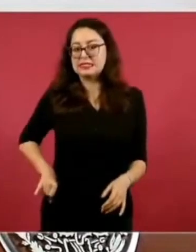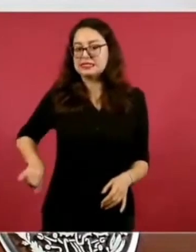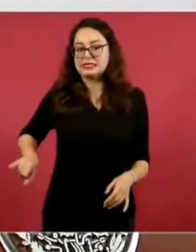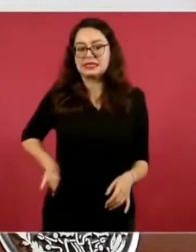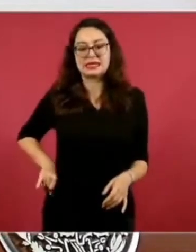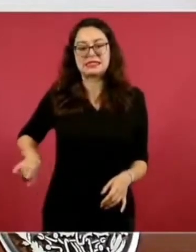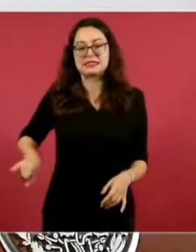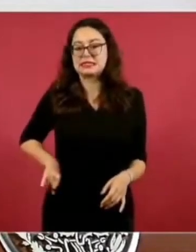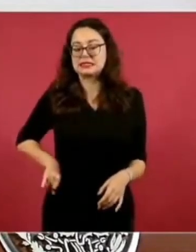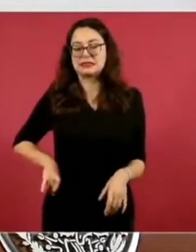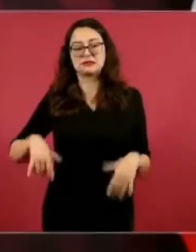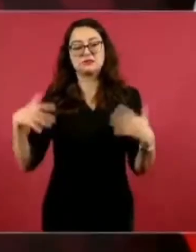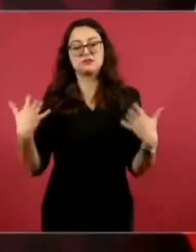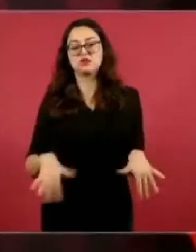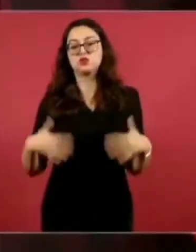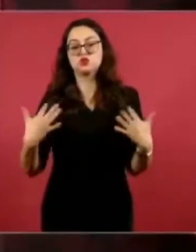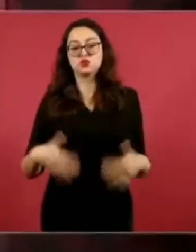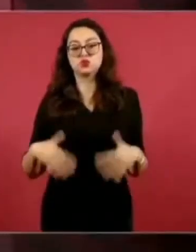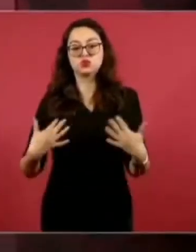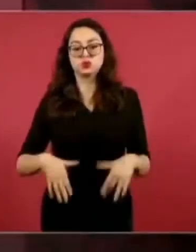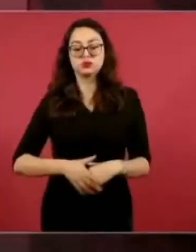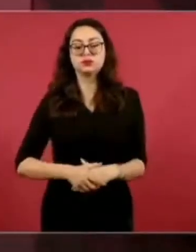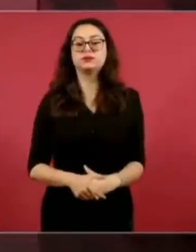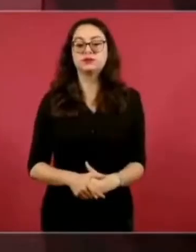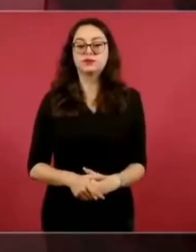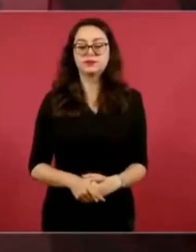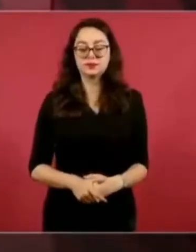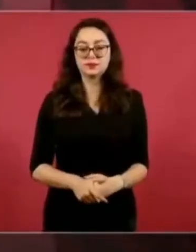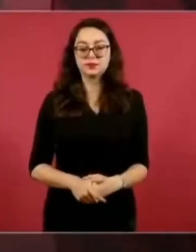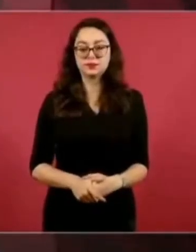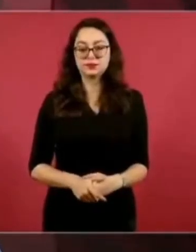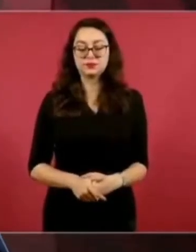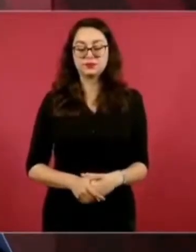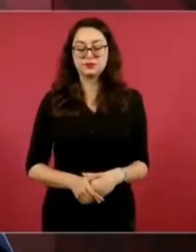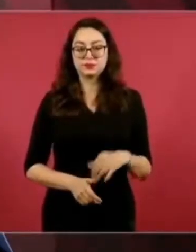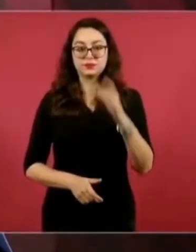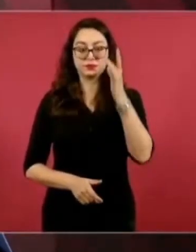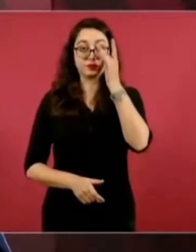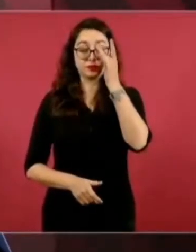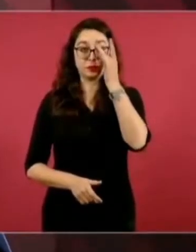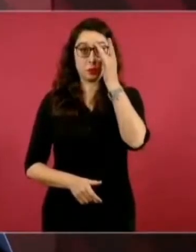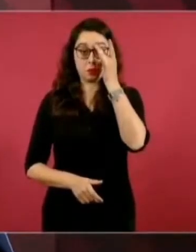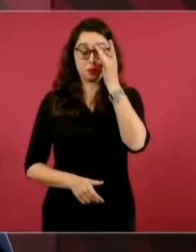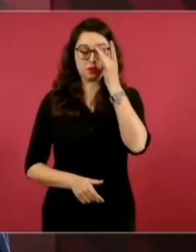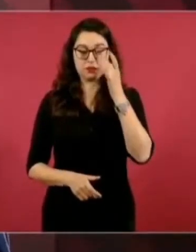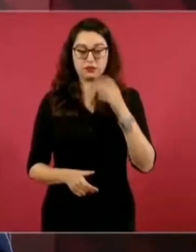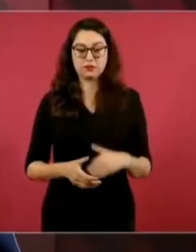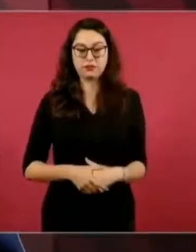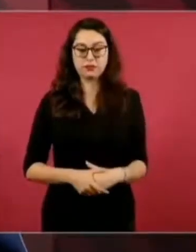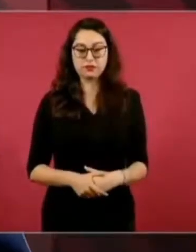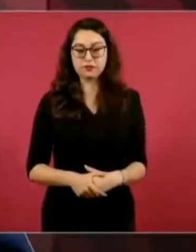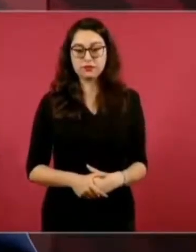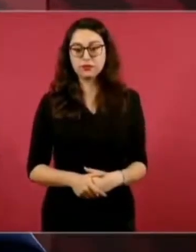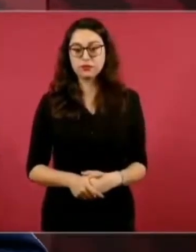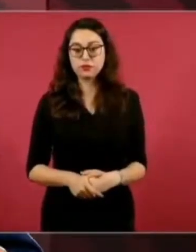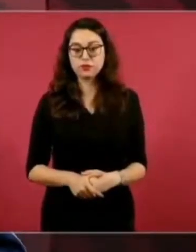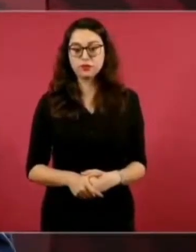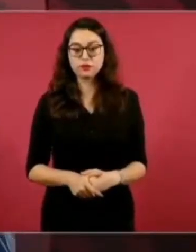algo excepcional, y estamos muy